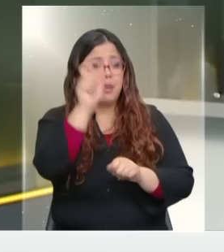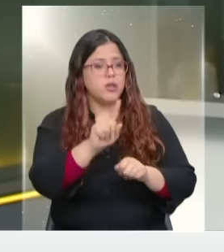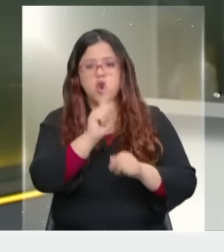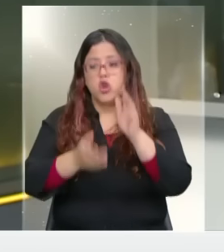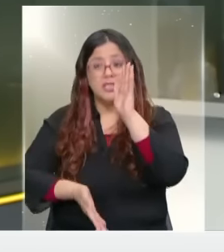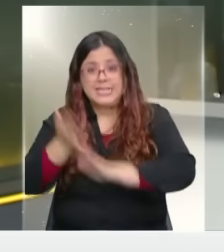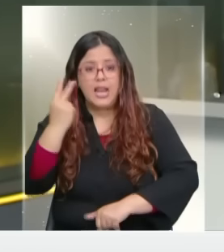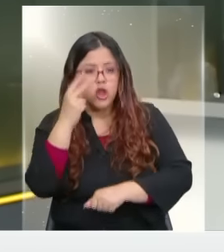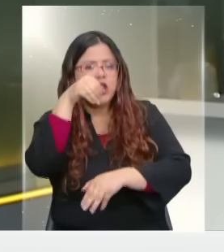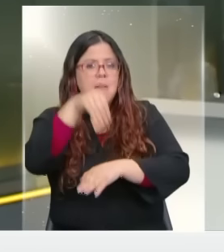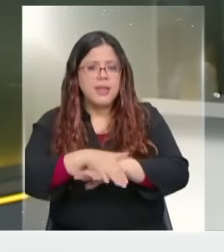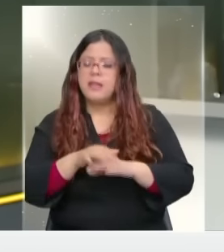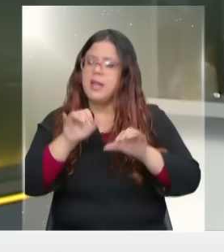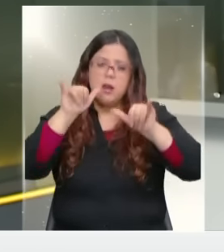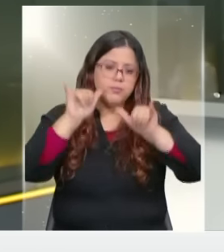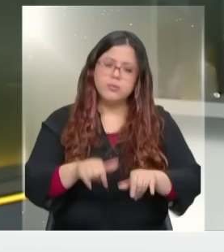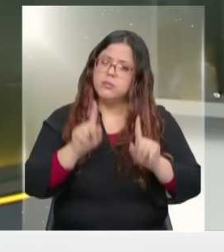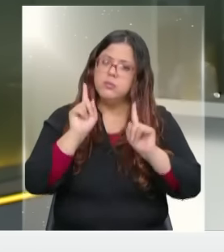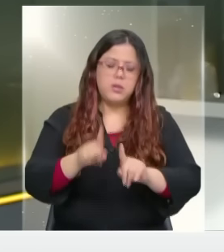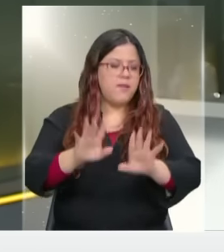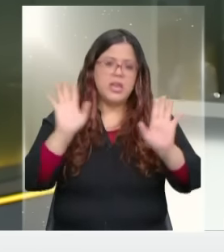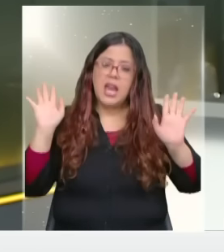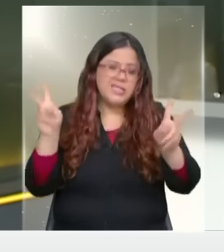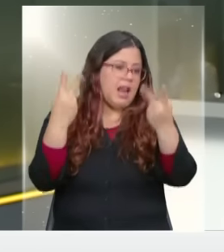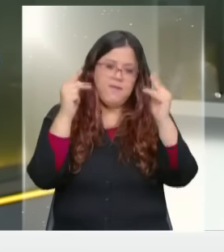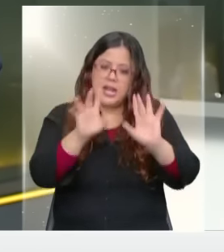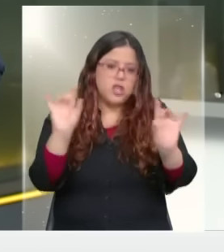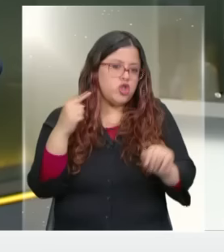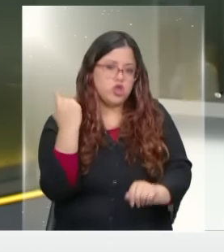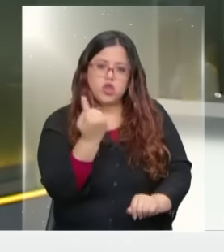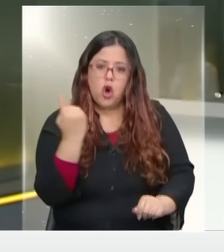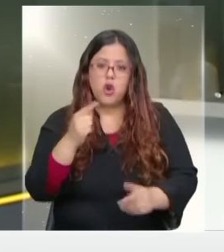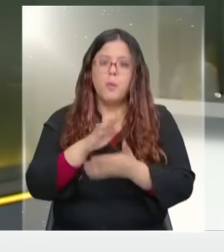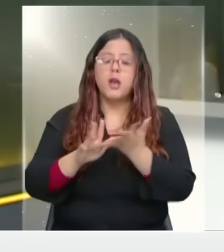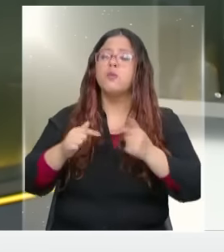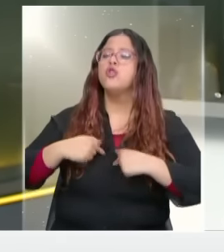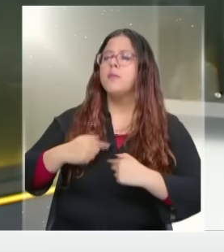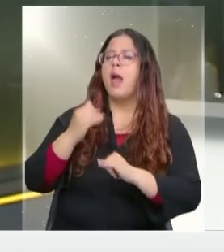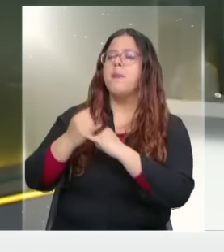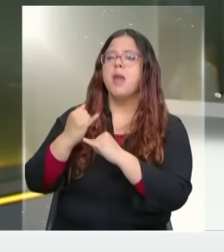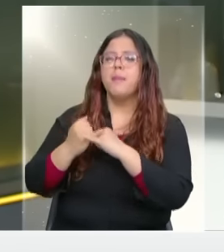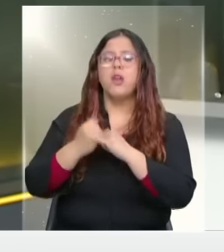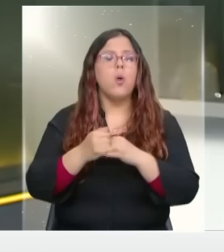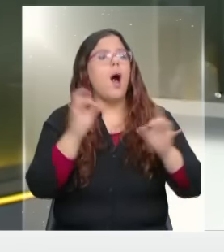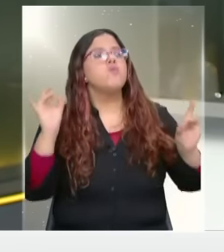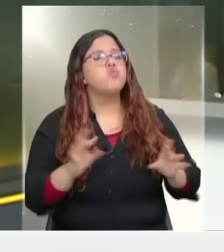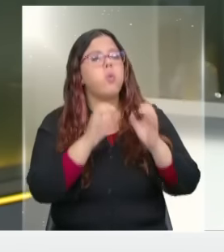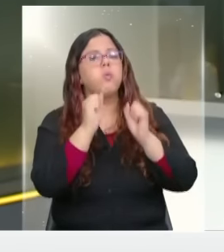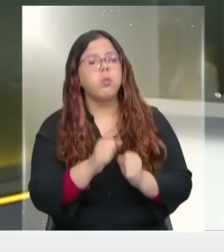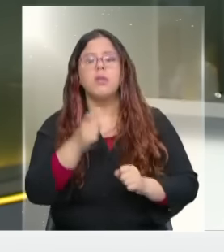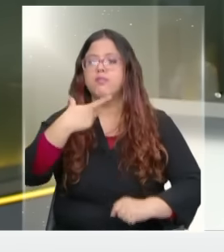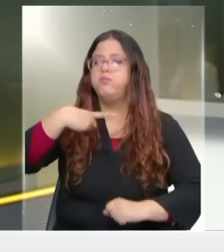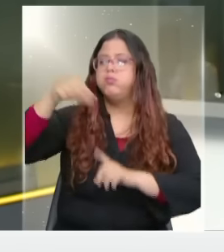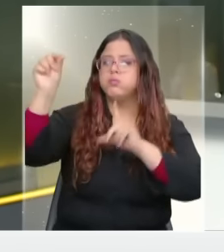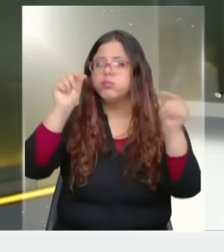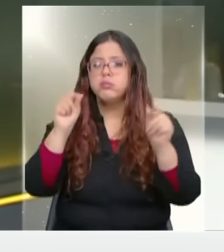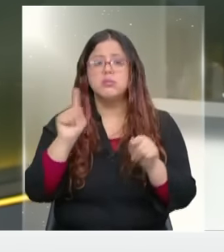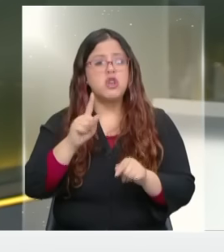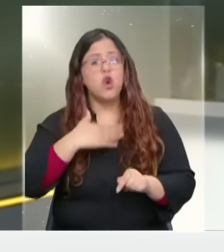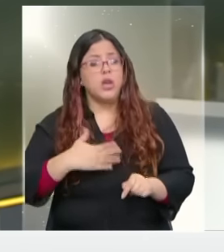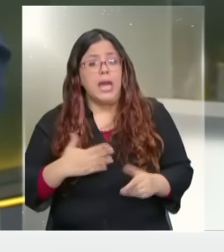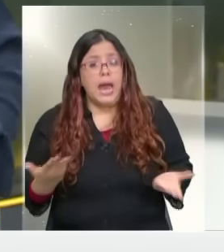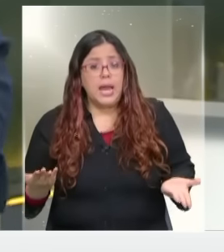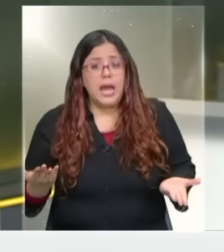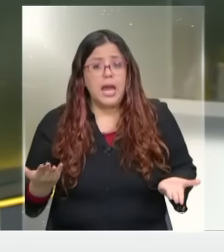la tarde allí se quedó y se tiene que rascar con sus propias uñas. Ahora, si yo tengo un amigo que tenía la posibilidad de arrancar, de escapar y no quería